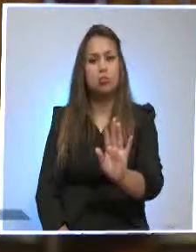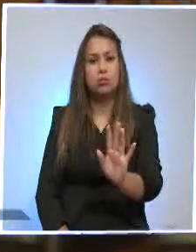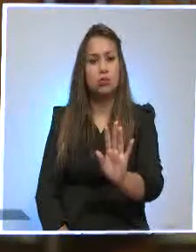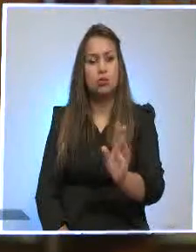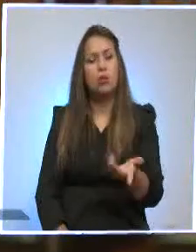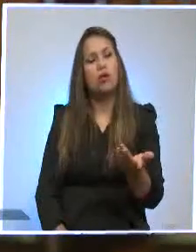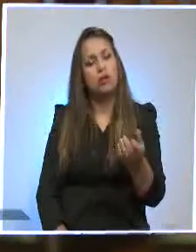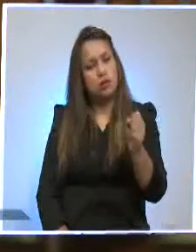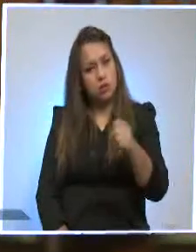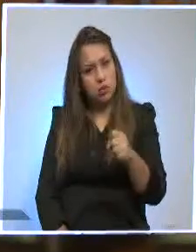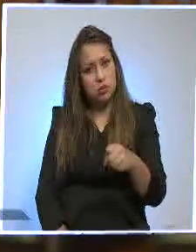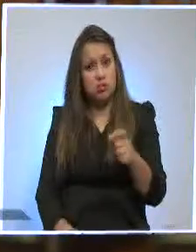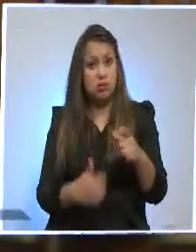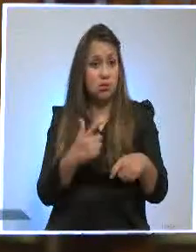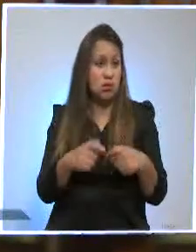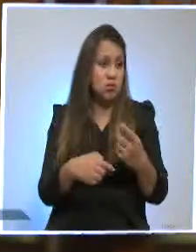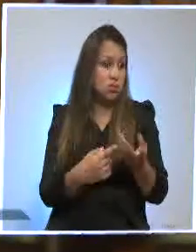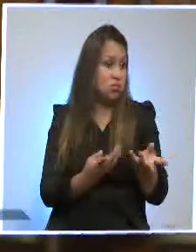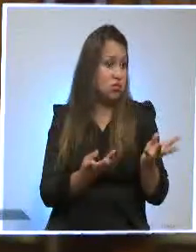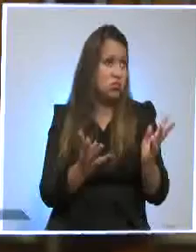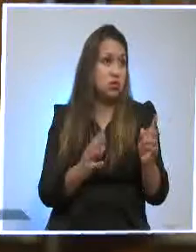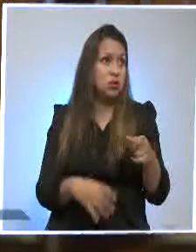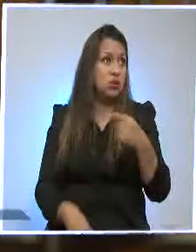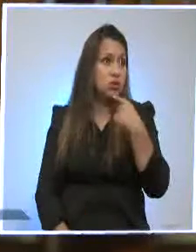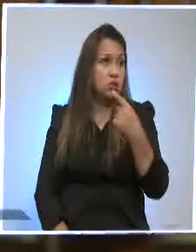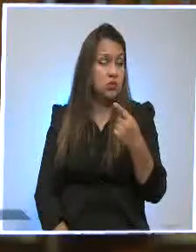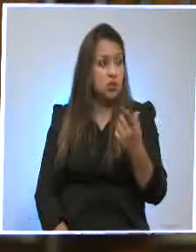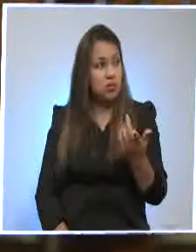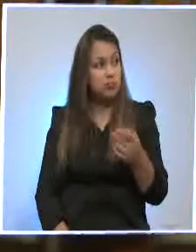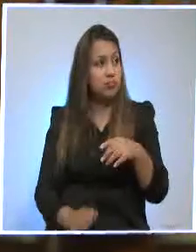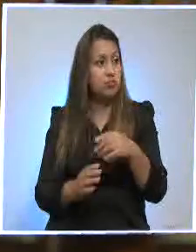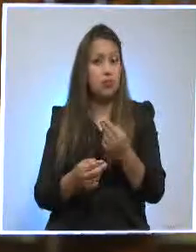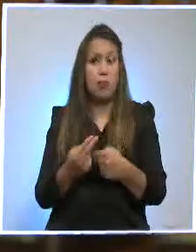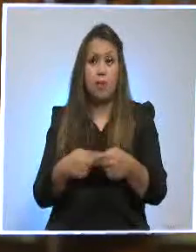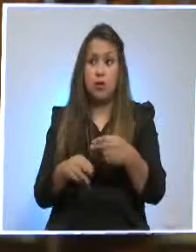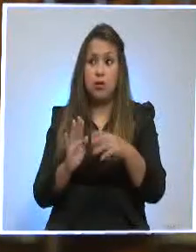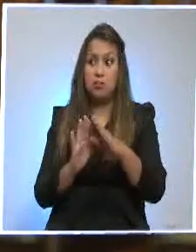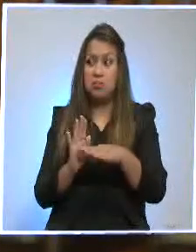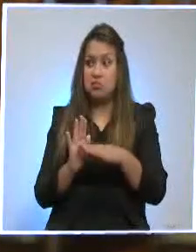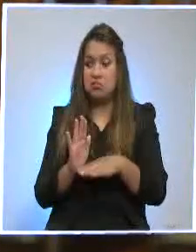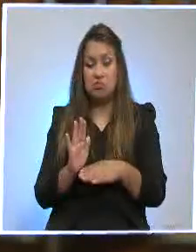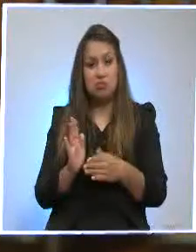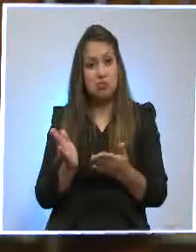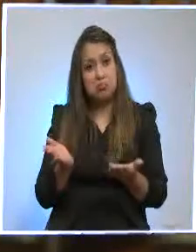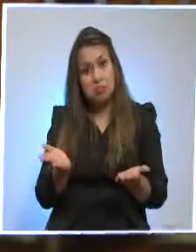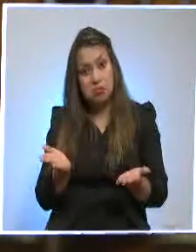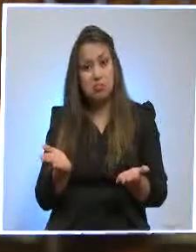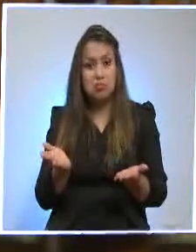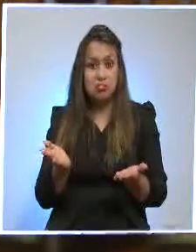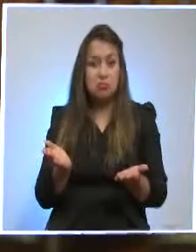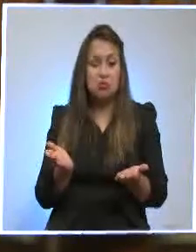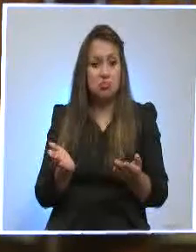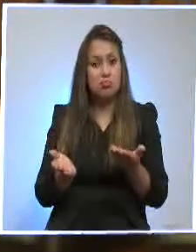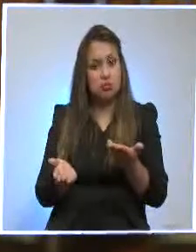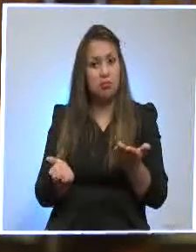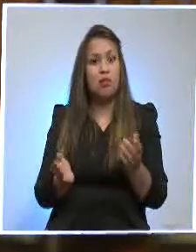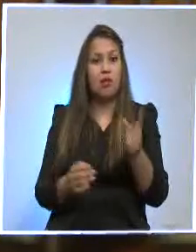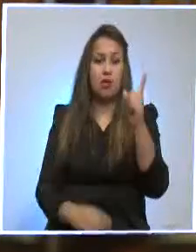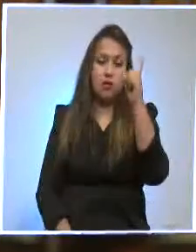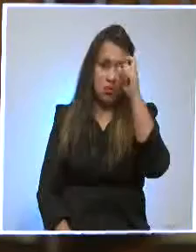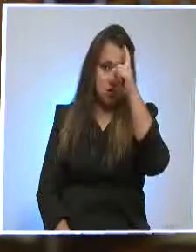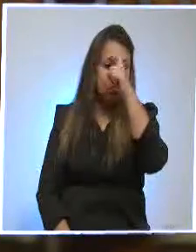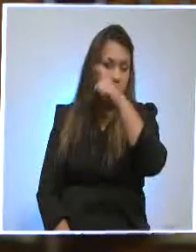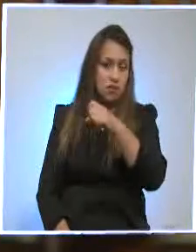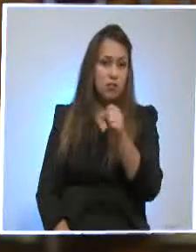simplemente, sino por la gente común que ve que se han reducido sus ventas, motivadas por esta coyuntura internacional